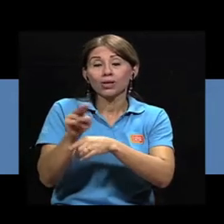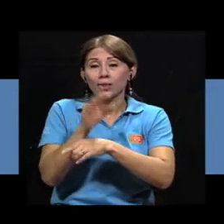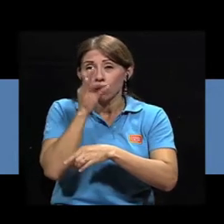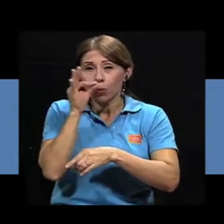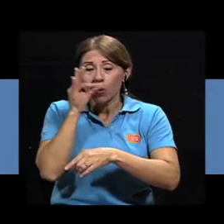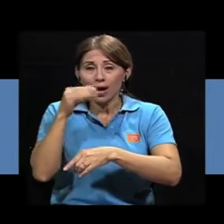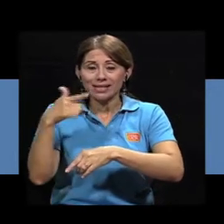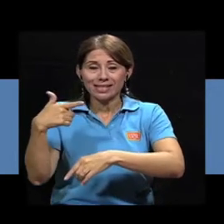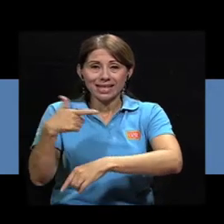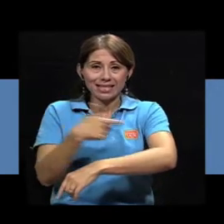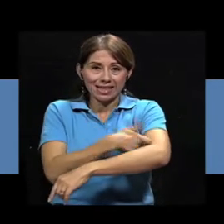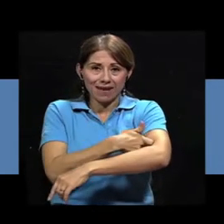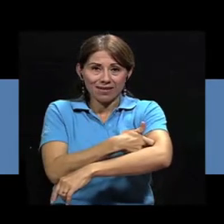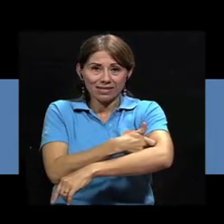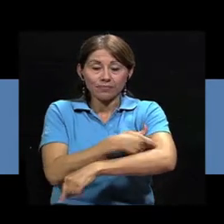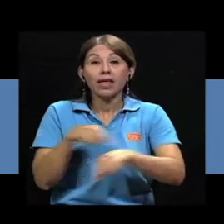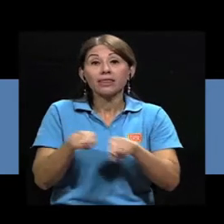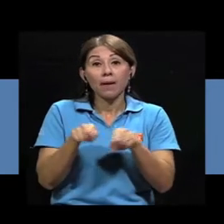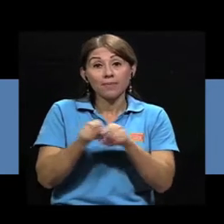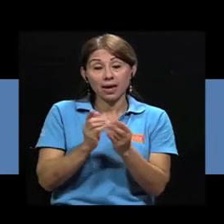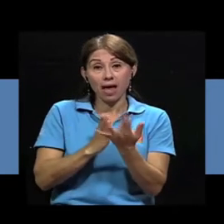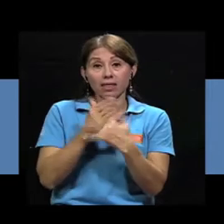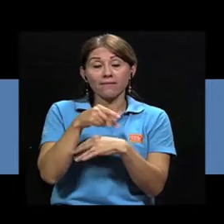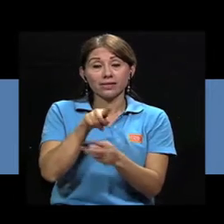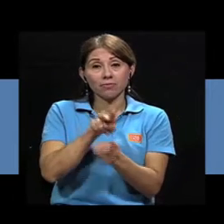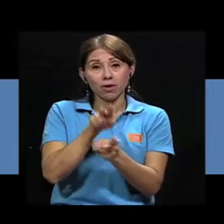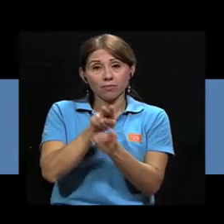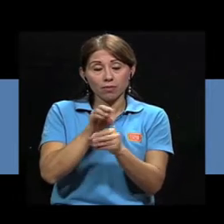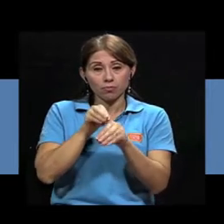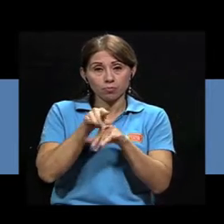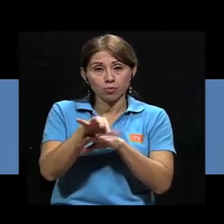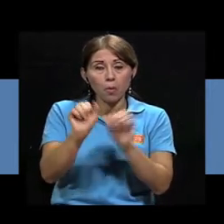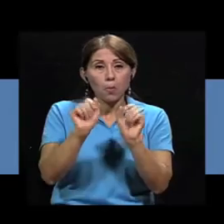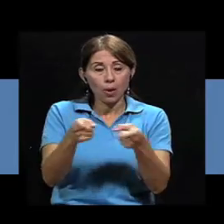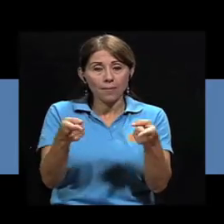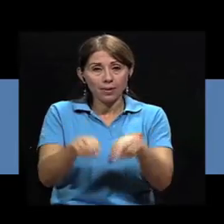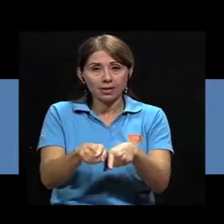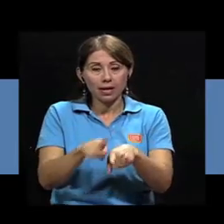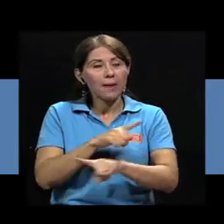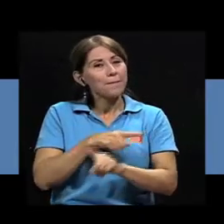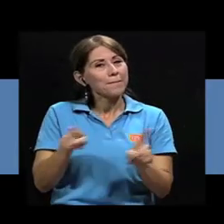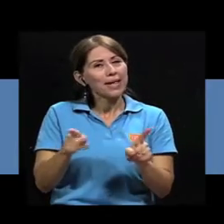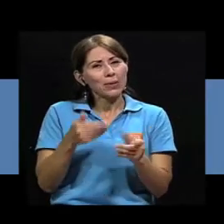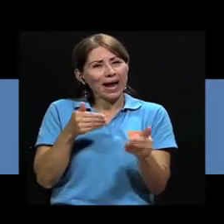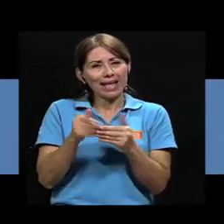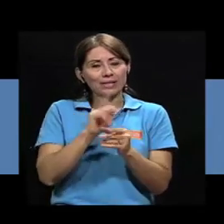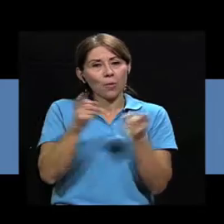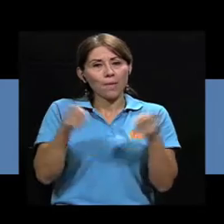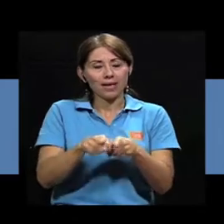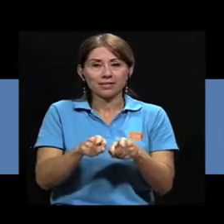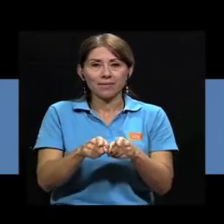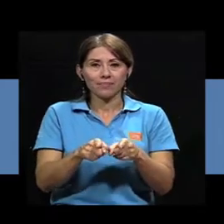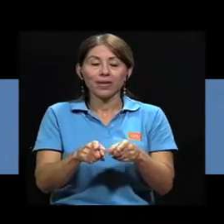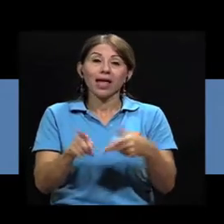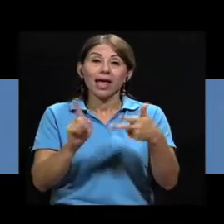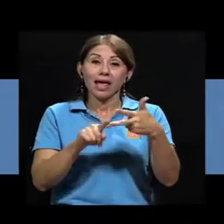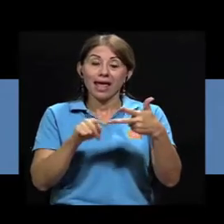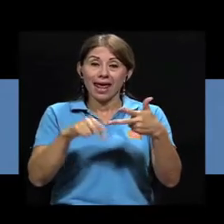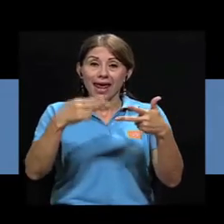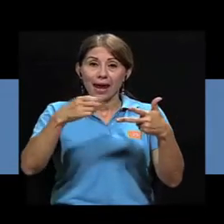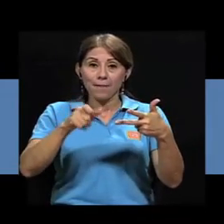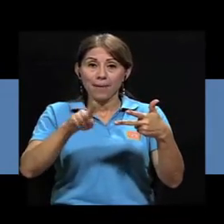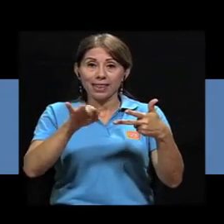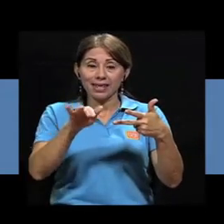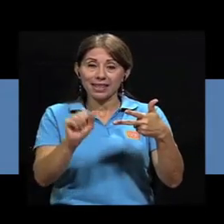drogas inyectables. La transmisión sexual también es posible, pero es mucho menos común. No hay vacuna contra la